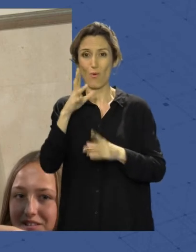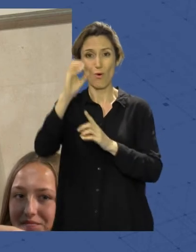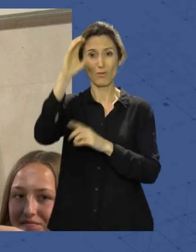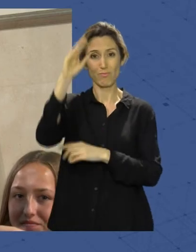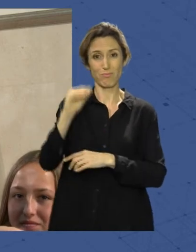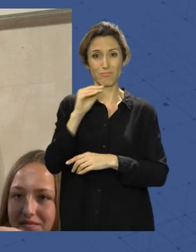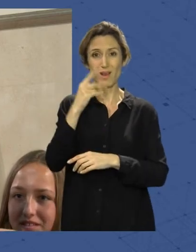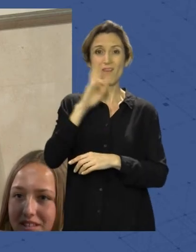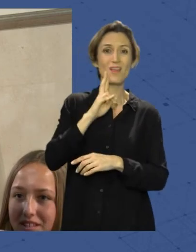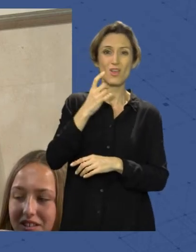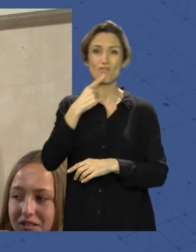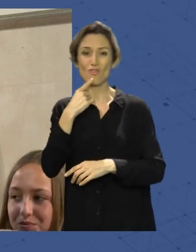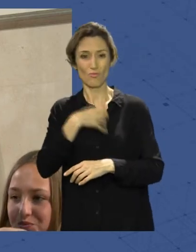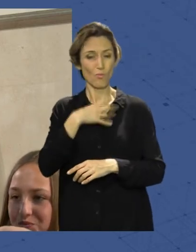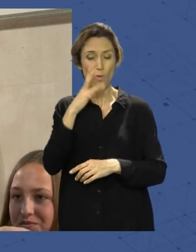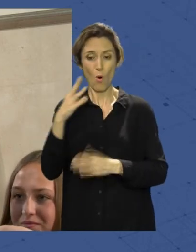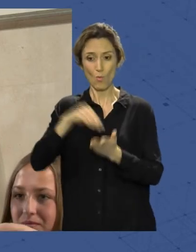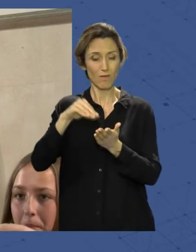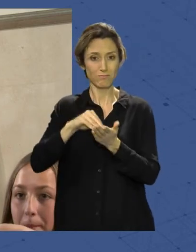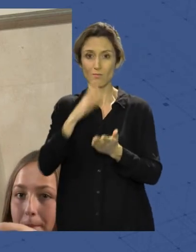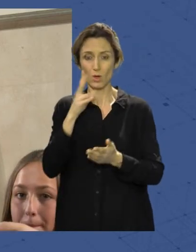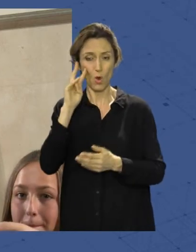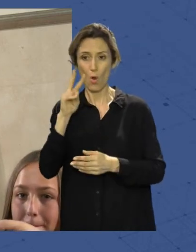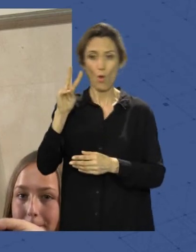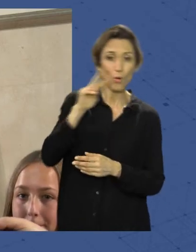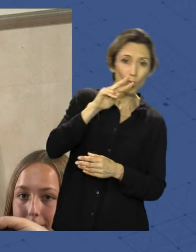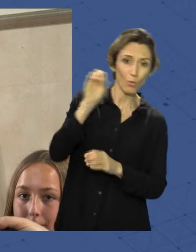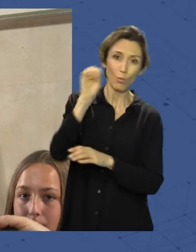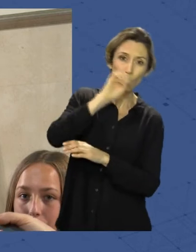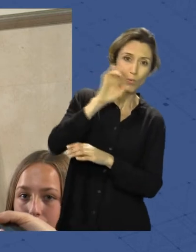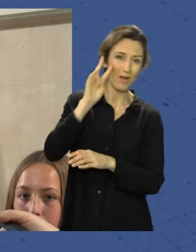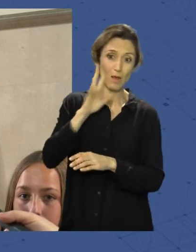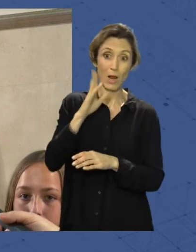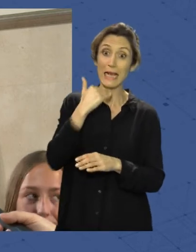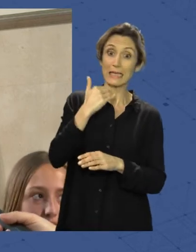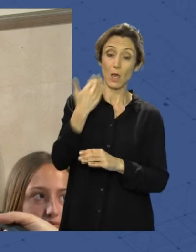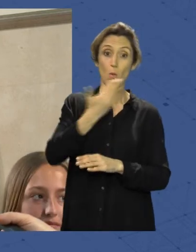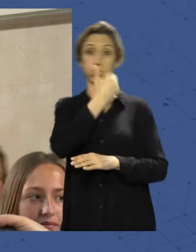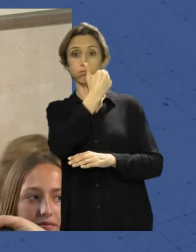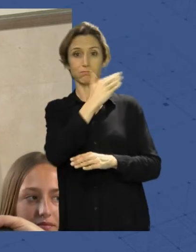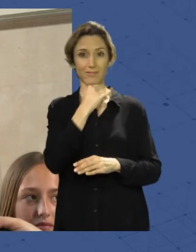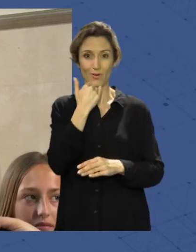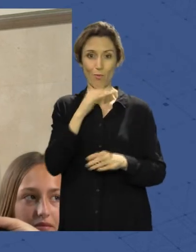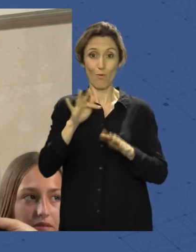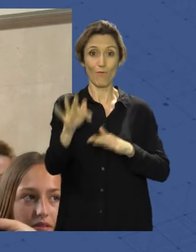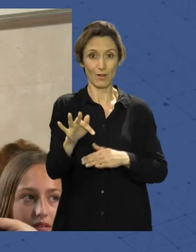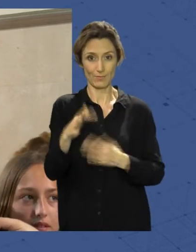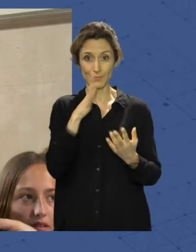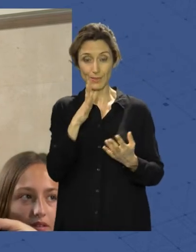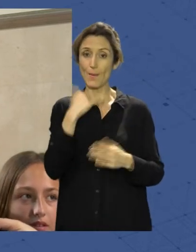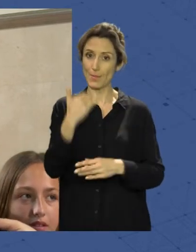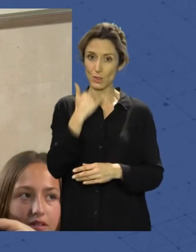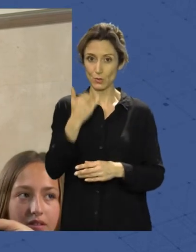ante las dudas, no hemos asomado un poco y casi nos pillen antes y nos queda un frenazo o algo. Y me ha